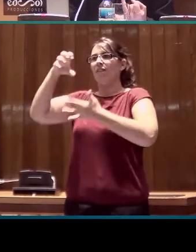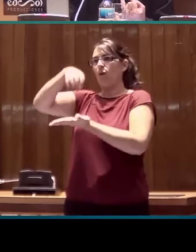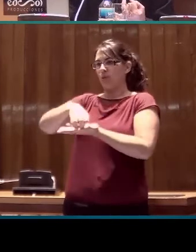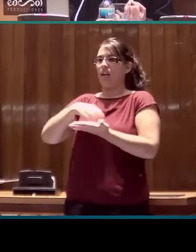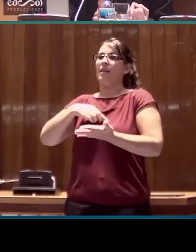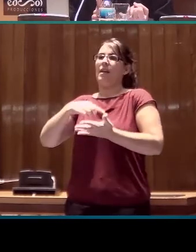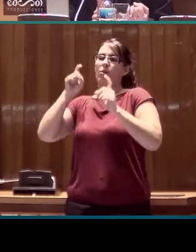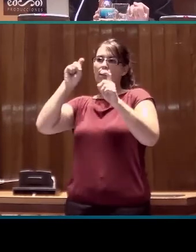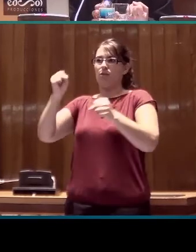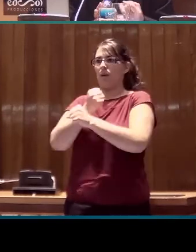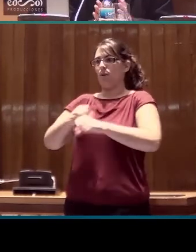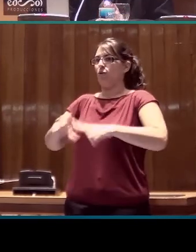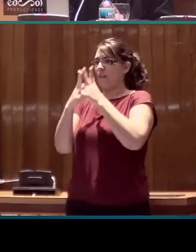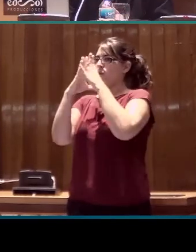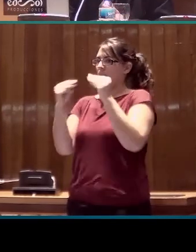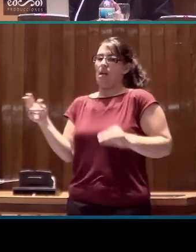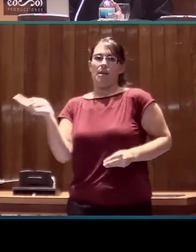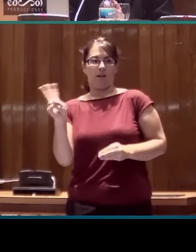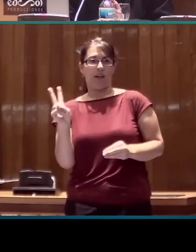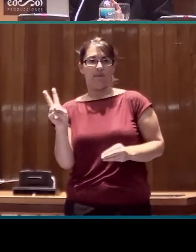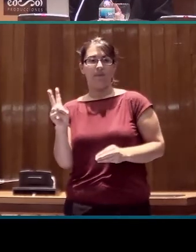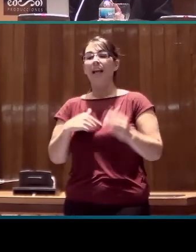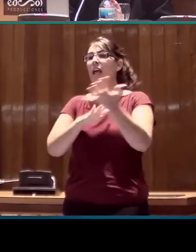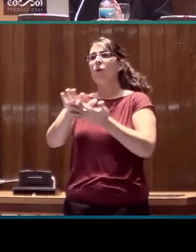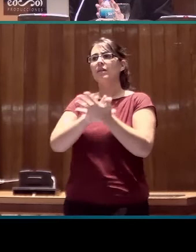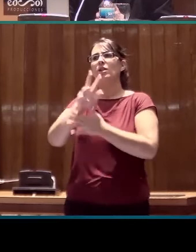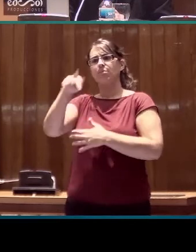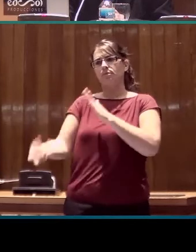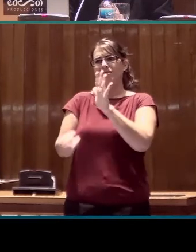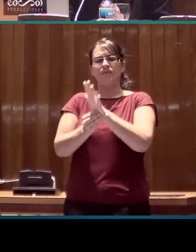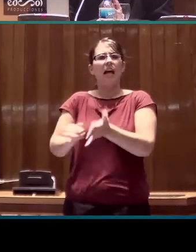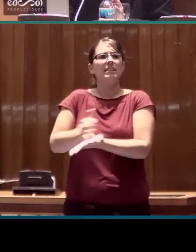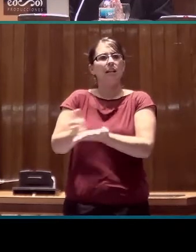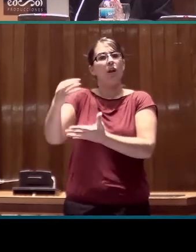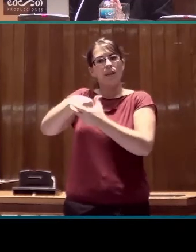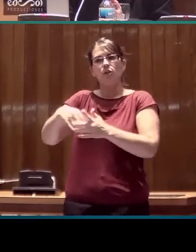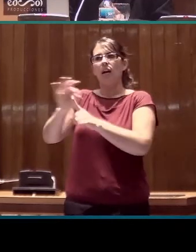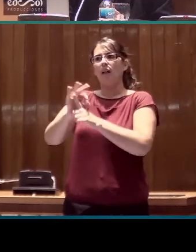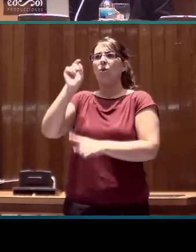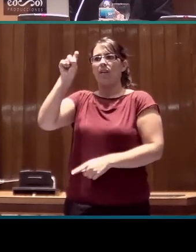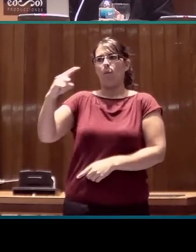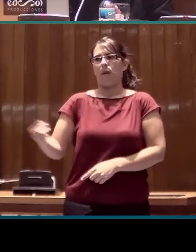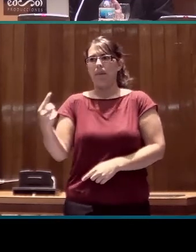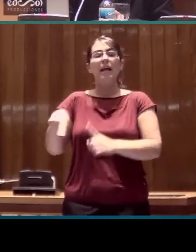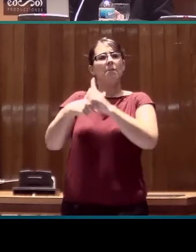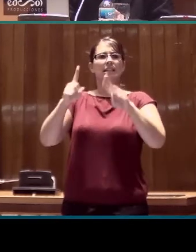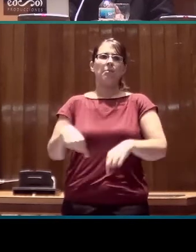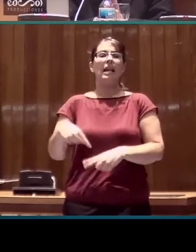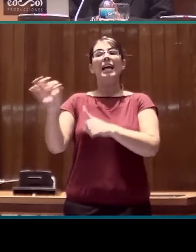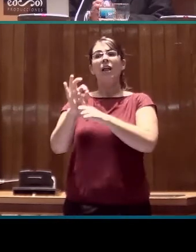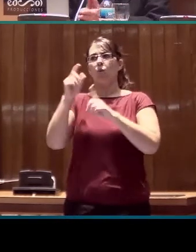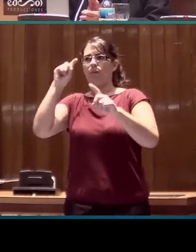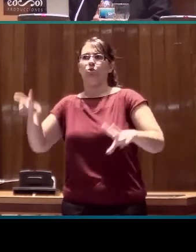Social de la Universidad de Valladolid. La lengua de signos está como asignatura en el grado de educación primaria y en el grado de educación social.